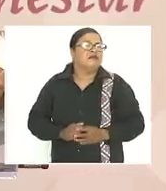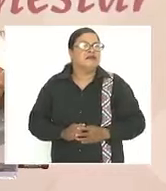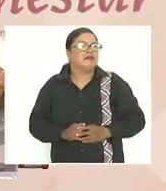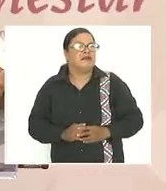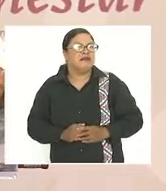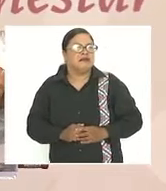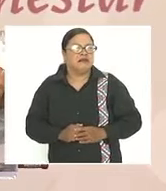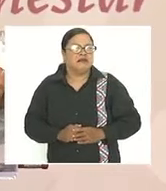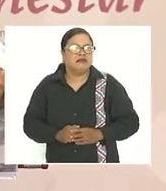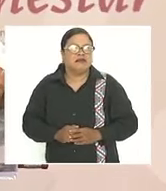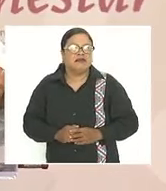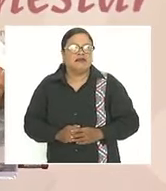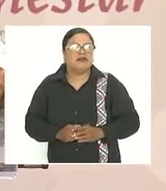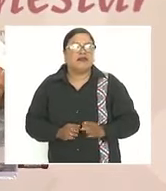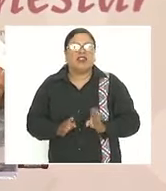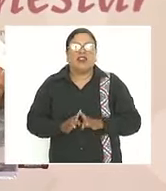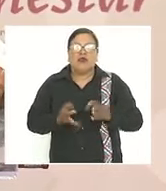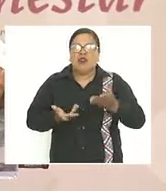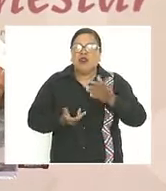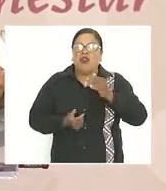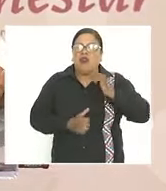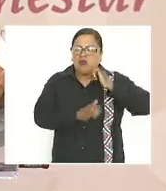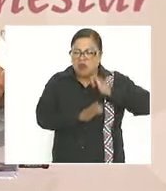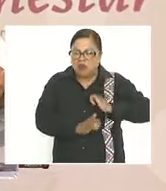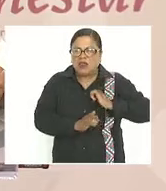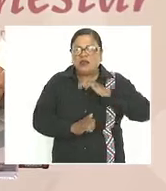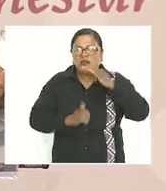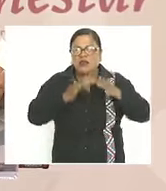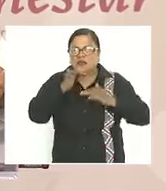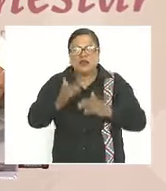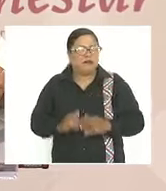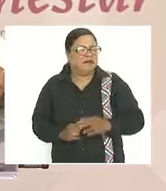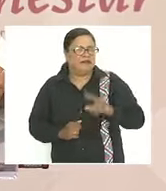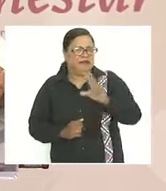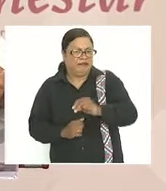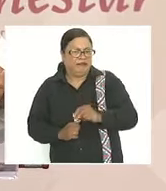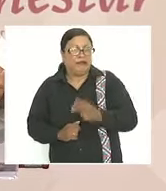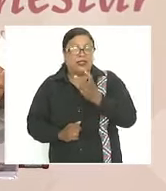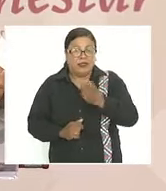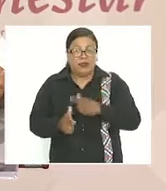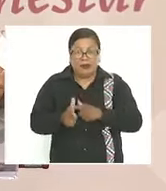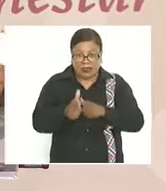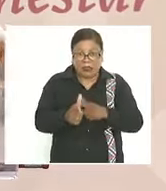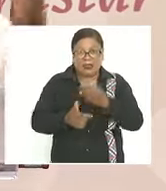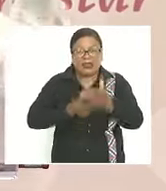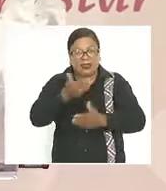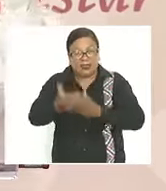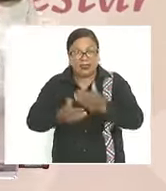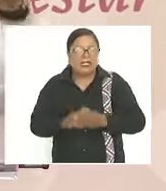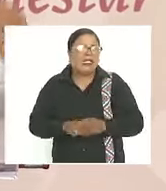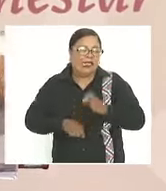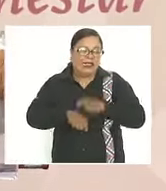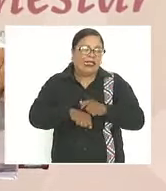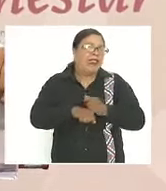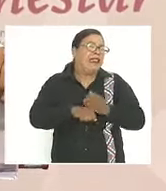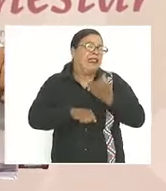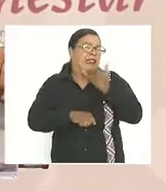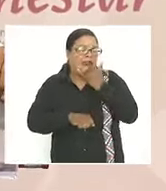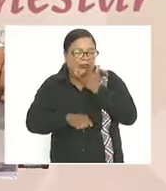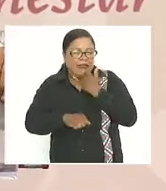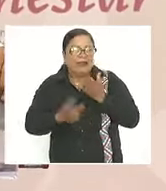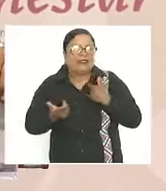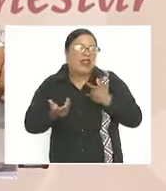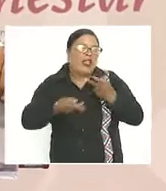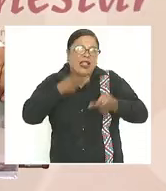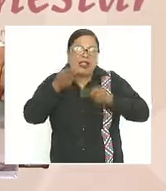gobernantes o autoridades corruptas vamos a seguir adelante ya me pasé porque me